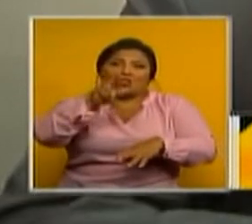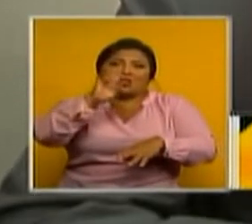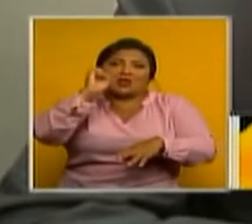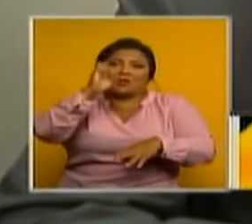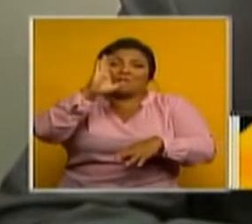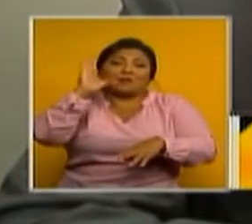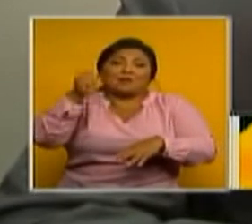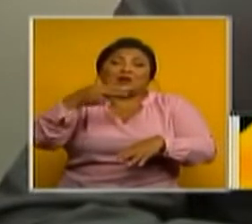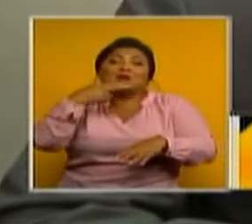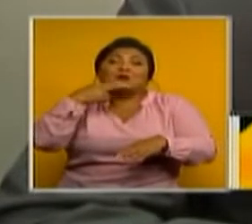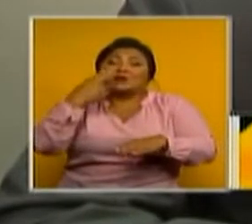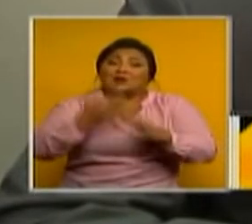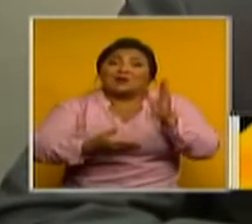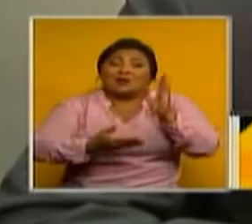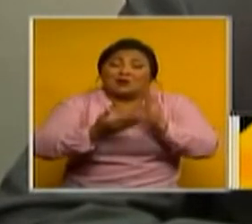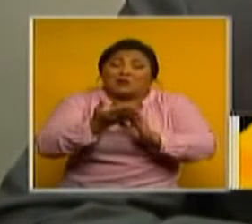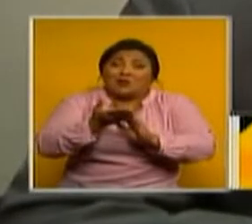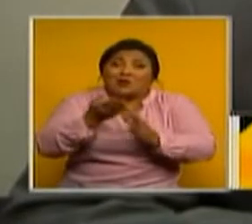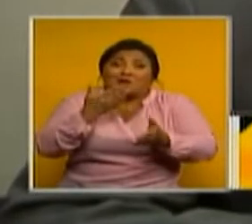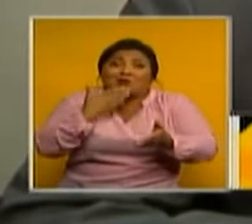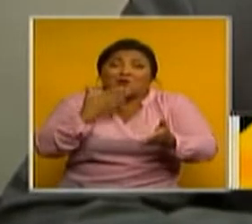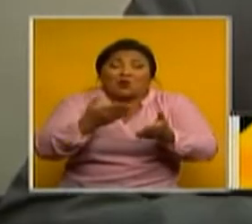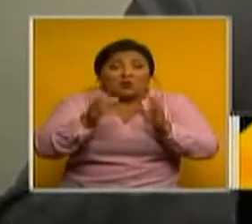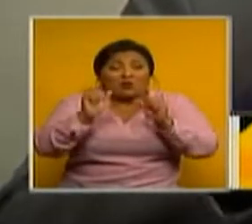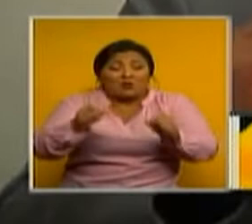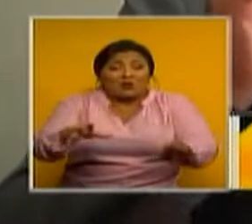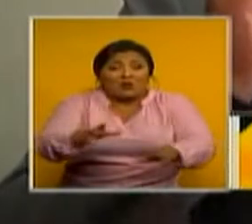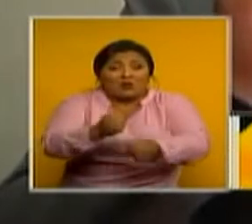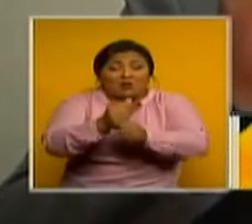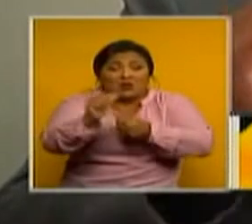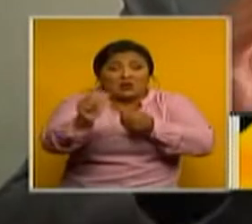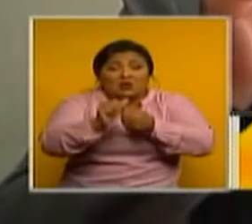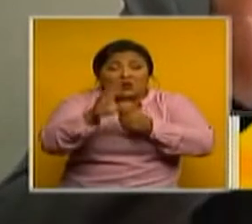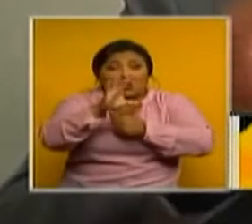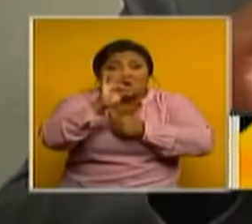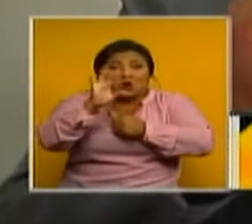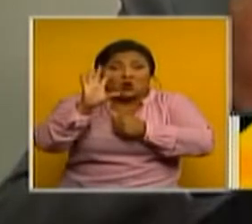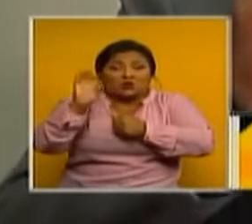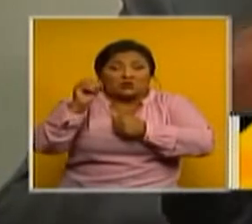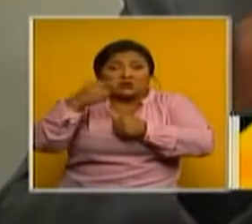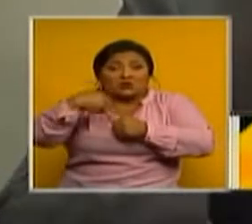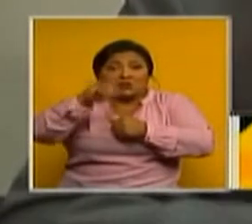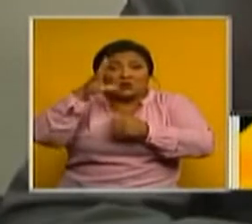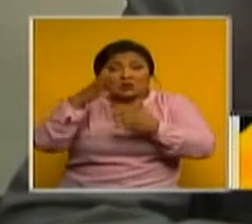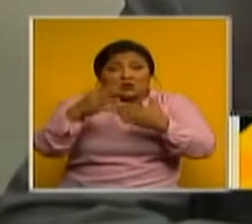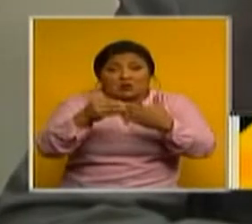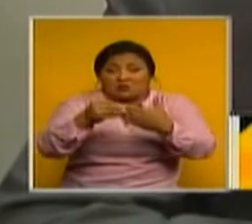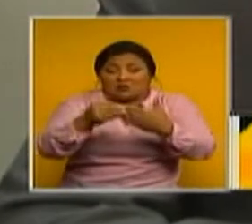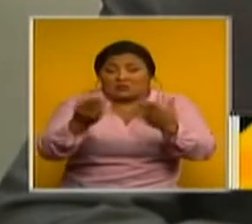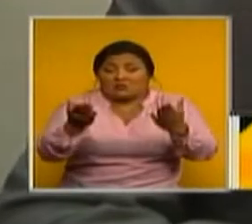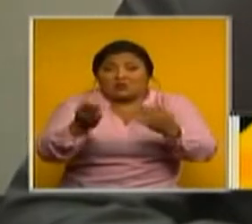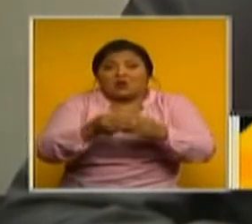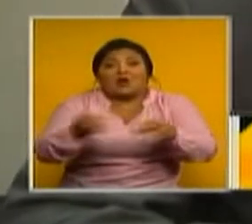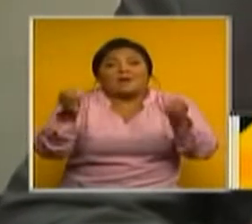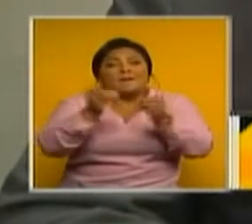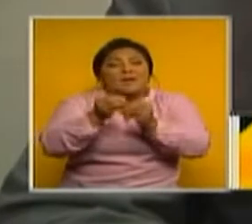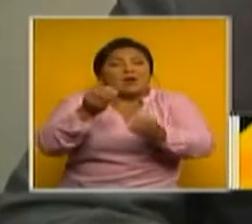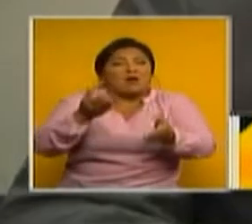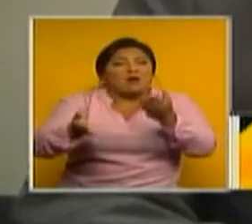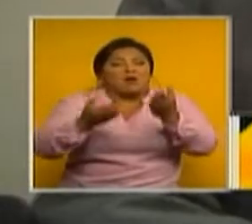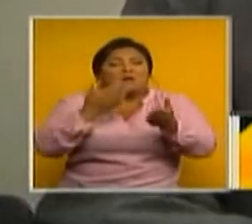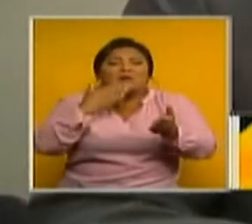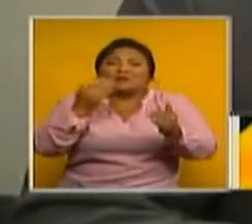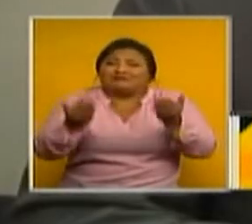solamente en sobreprecios a su cargo se debe recuperar cerca de 800 millones de dólares que más o menos es lo